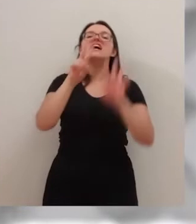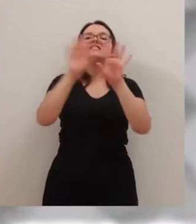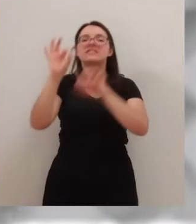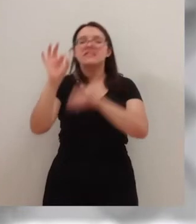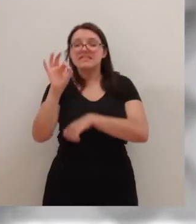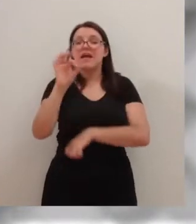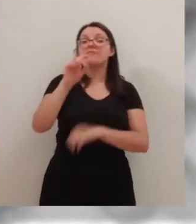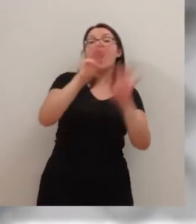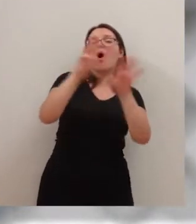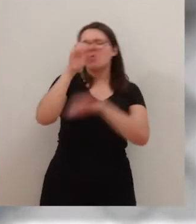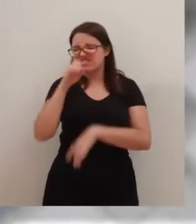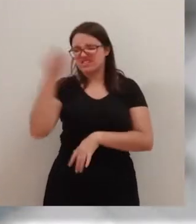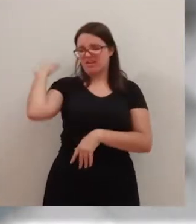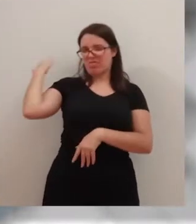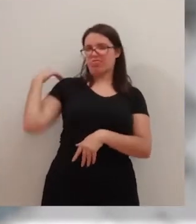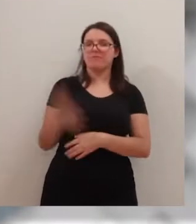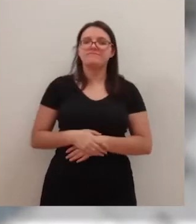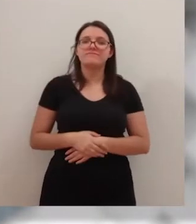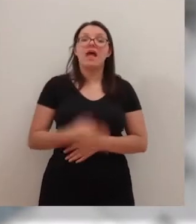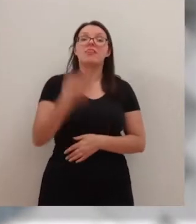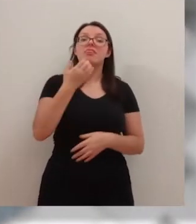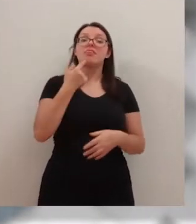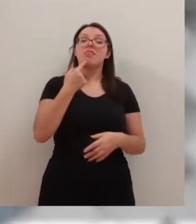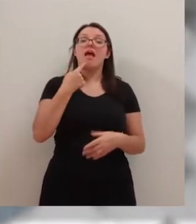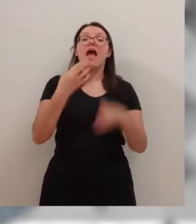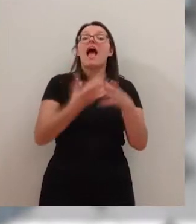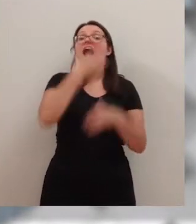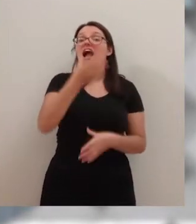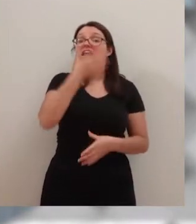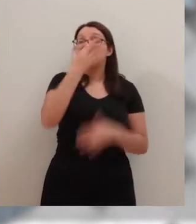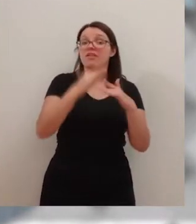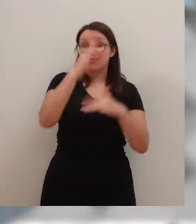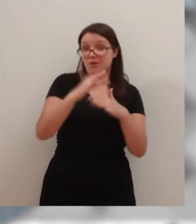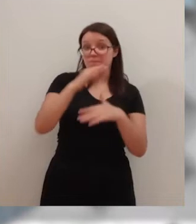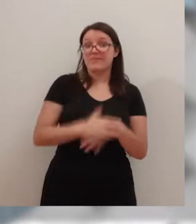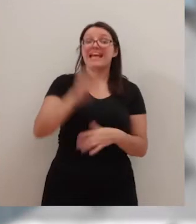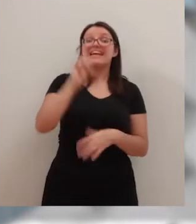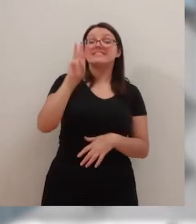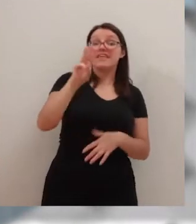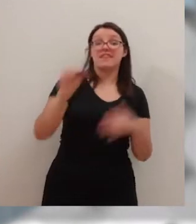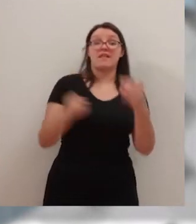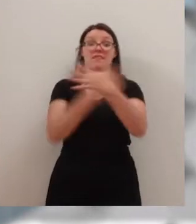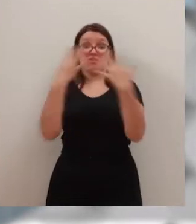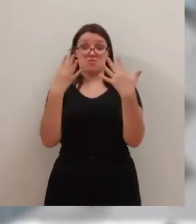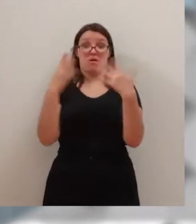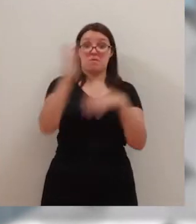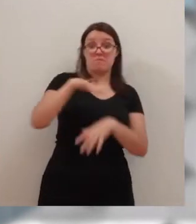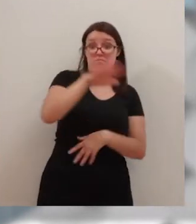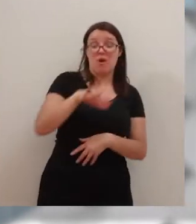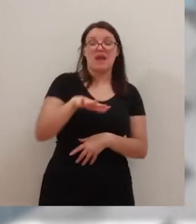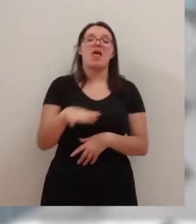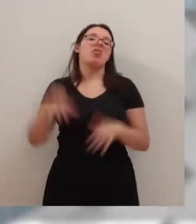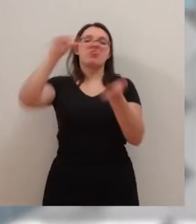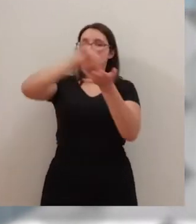y 80. La calefacción, suspenden 13 de los 19 portales, es una calefacción de ámbito